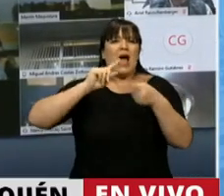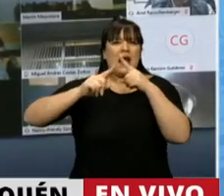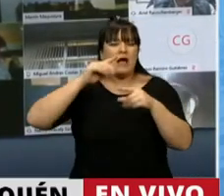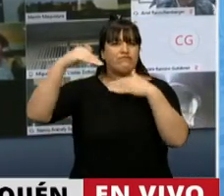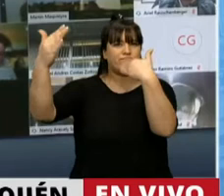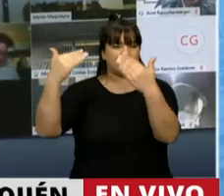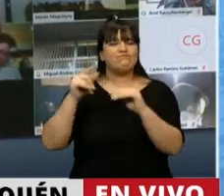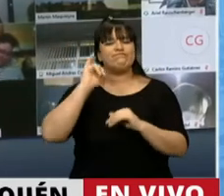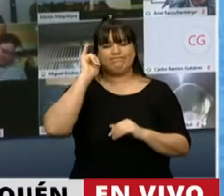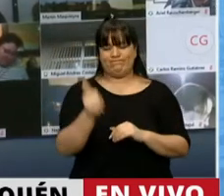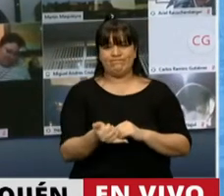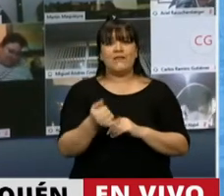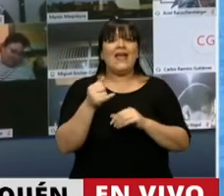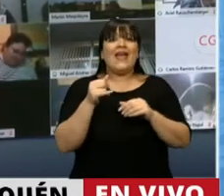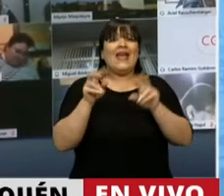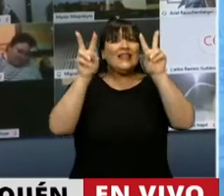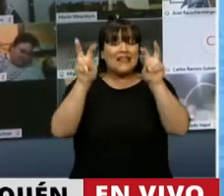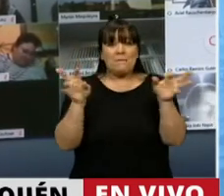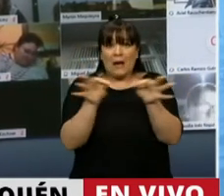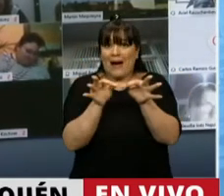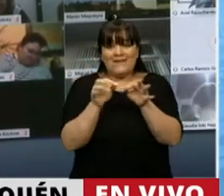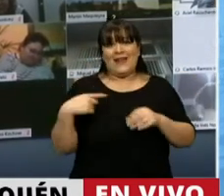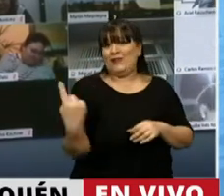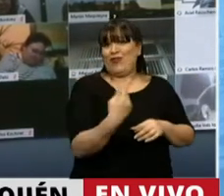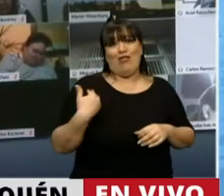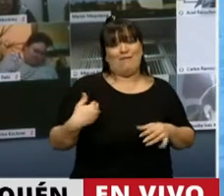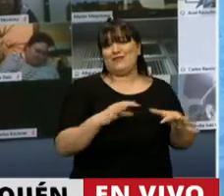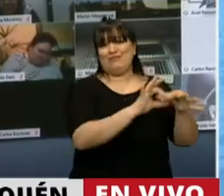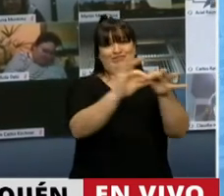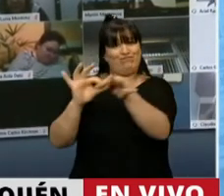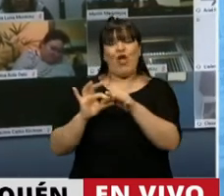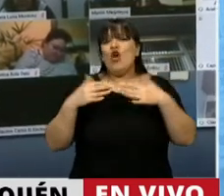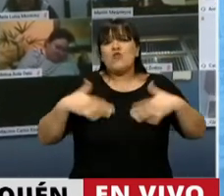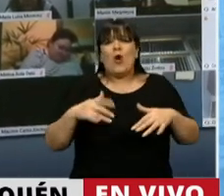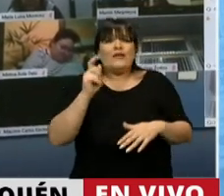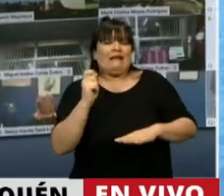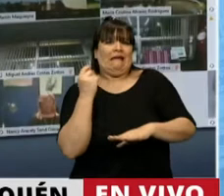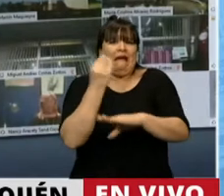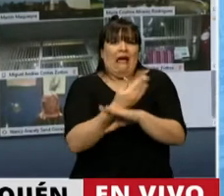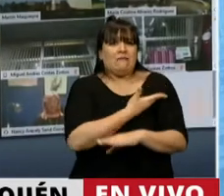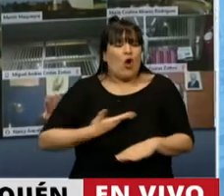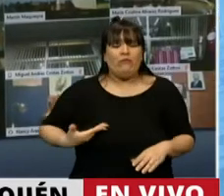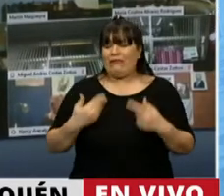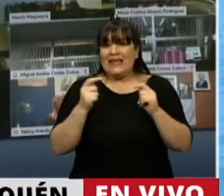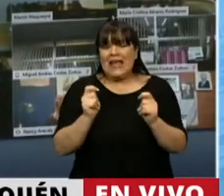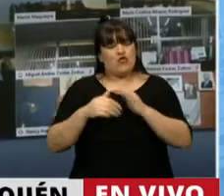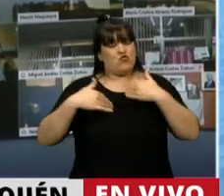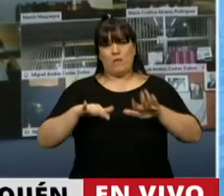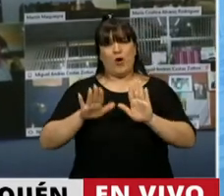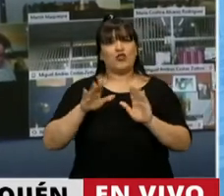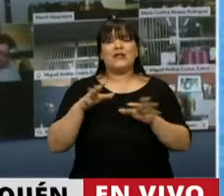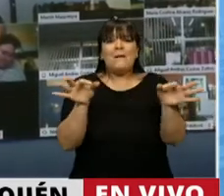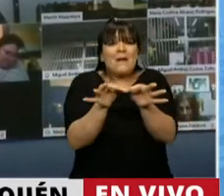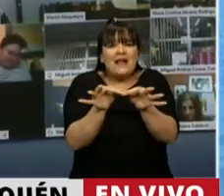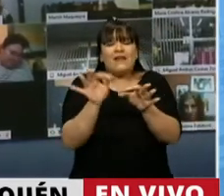Se trata de un tema que nos une a todos los argentinos, sin importar quién gobierne ni el momento político. Malvinas